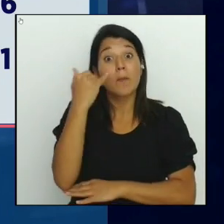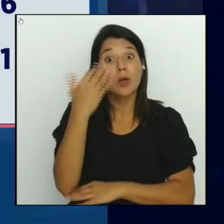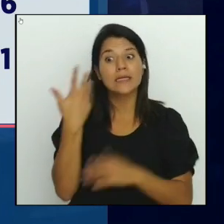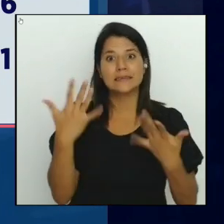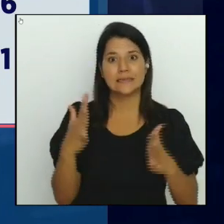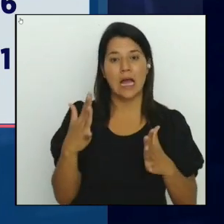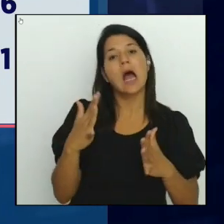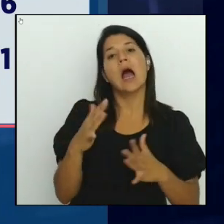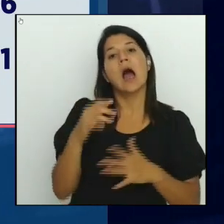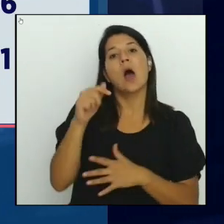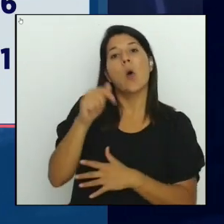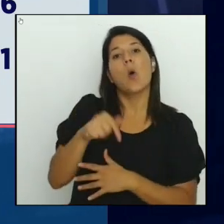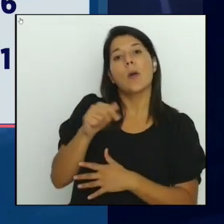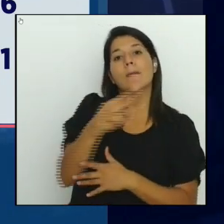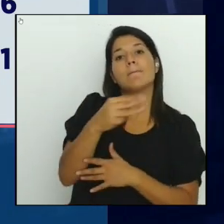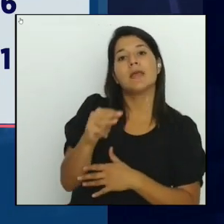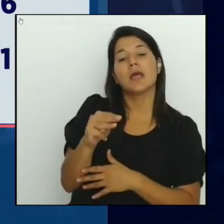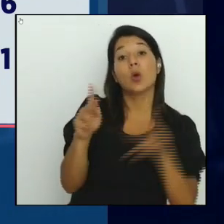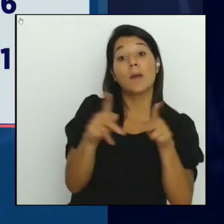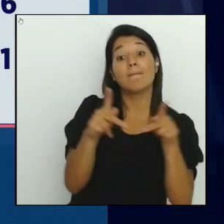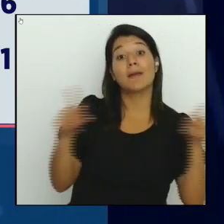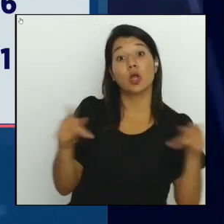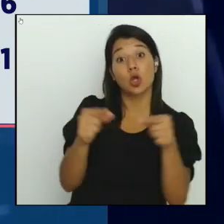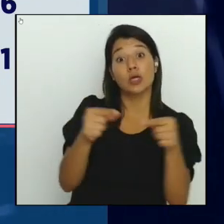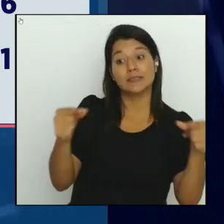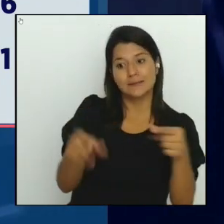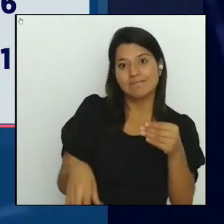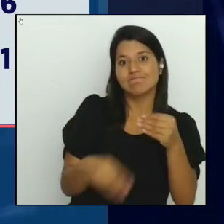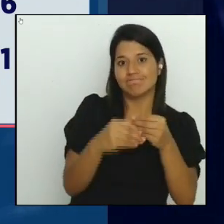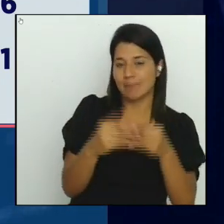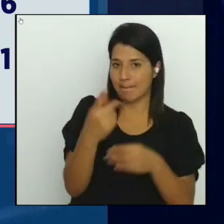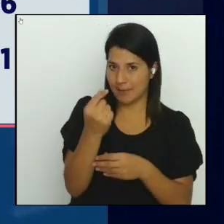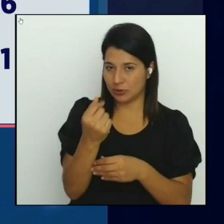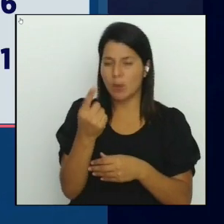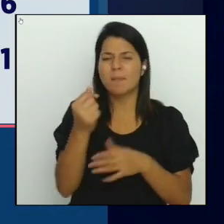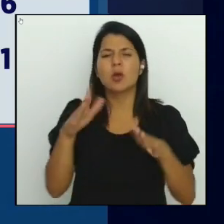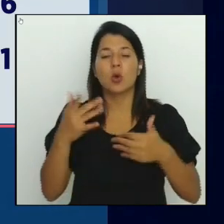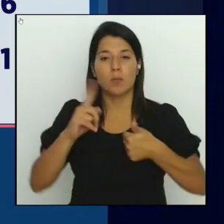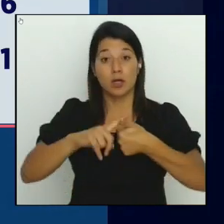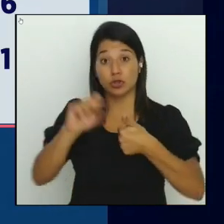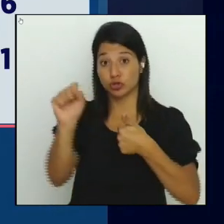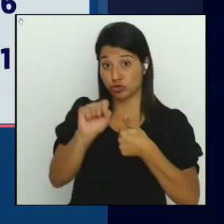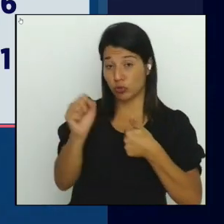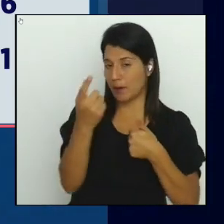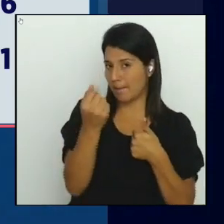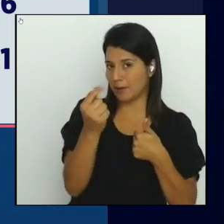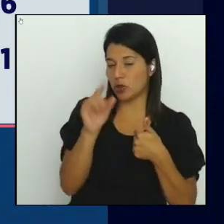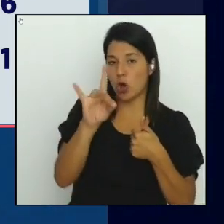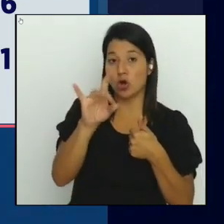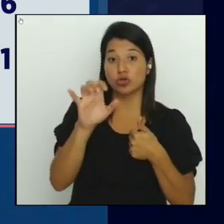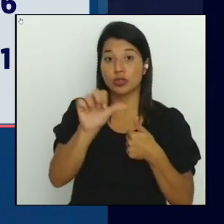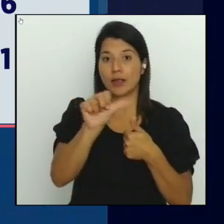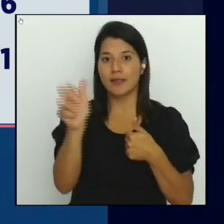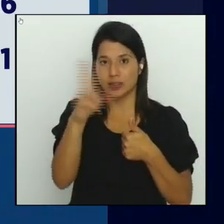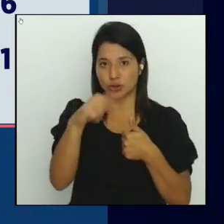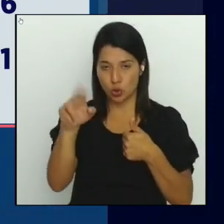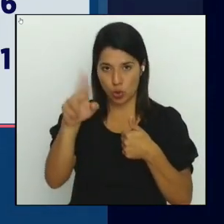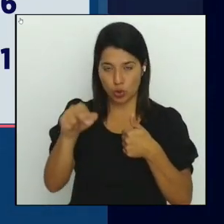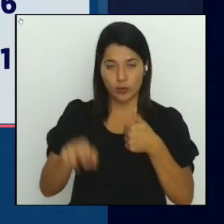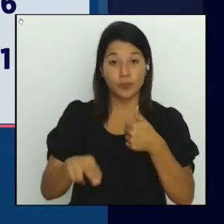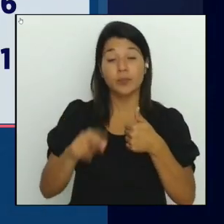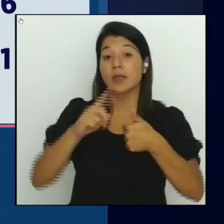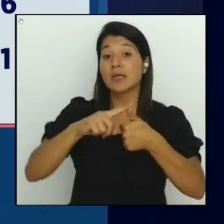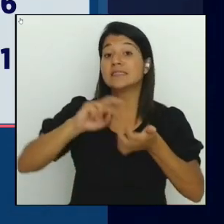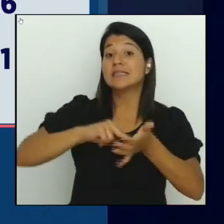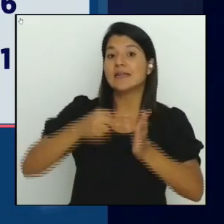nuevo ajuste. Con esto, los precios quedarán así. El litro de la gasolina super costará 810 colones. Para un incremento de 23